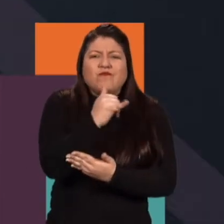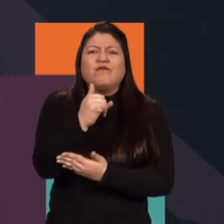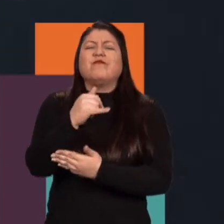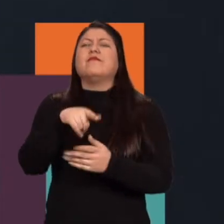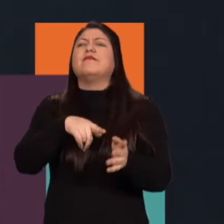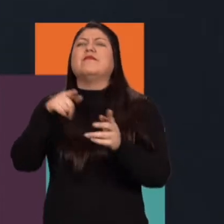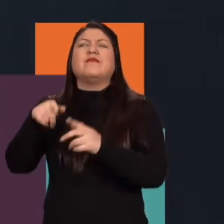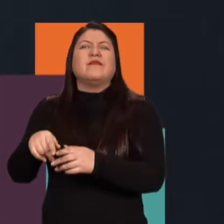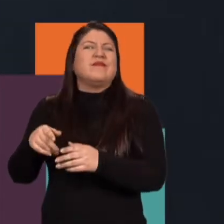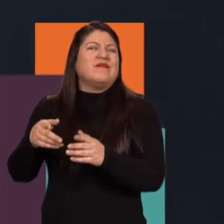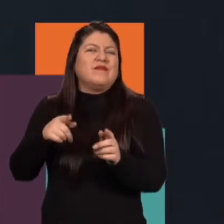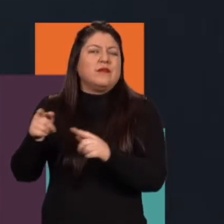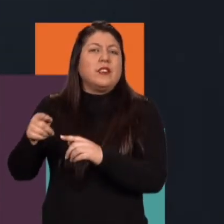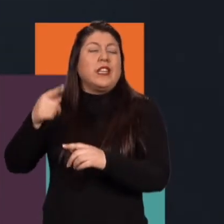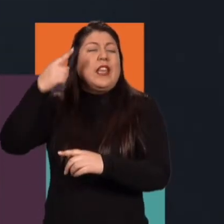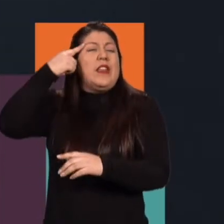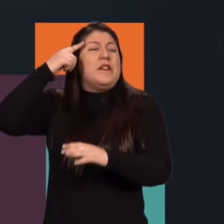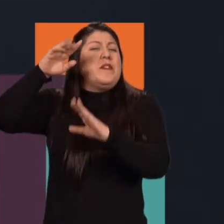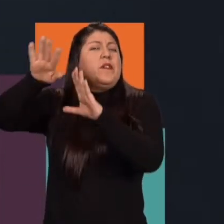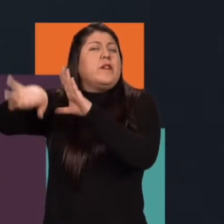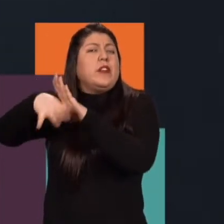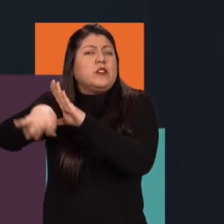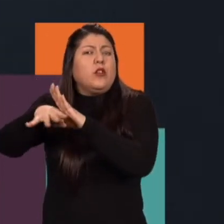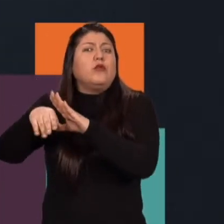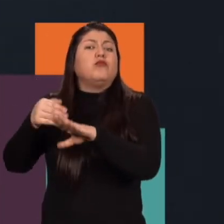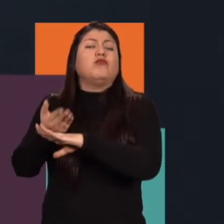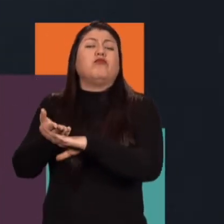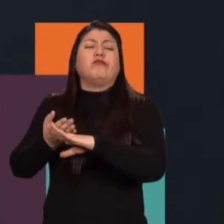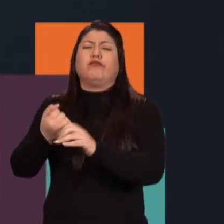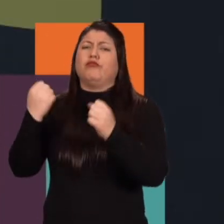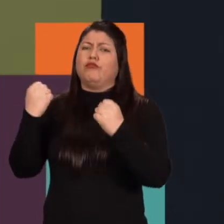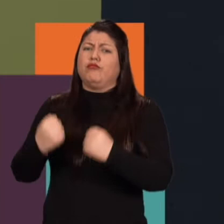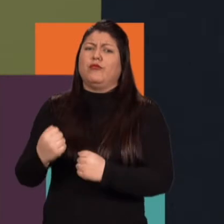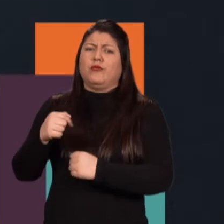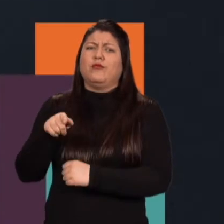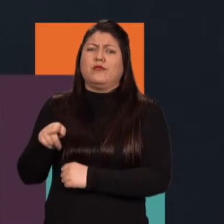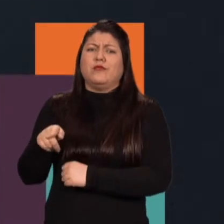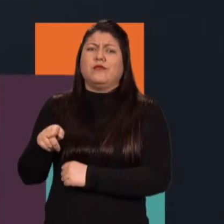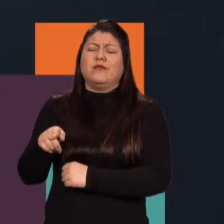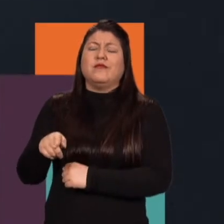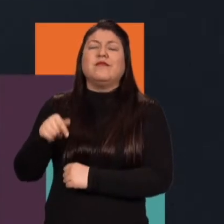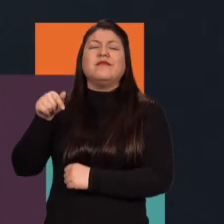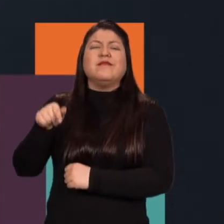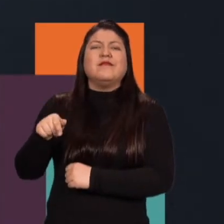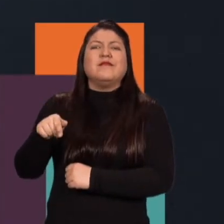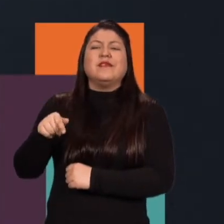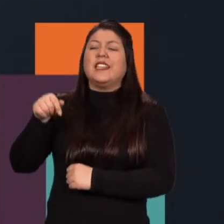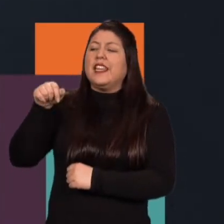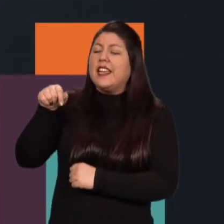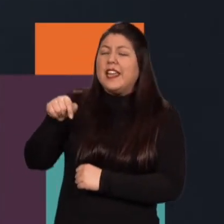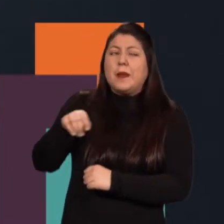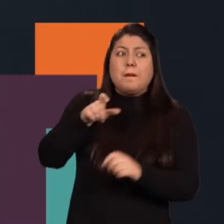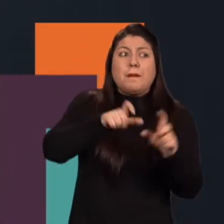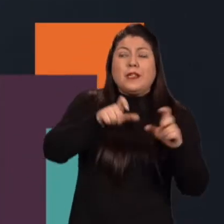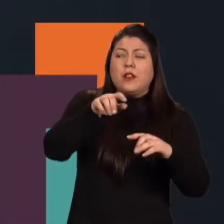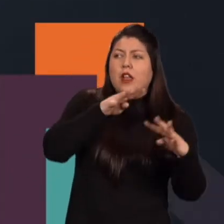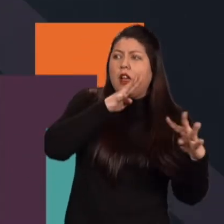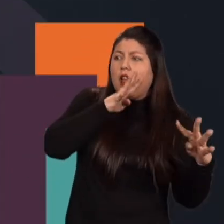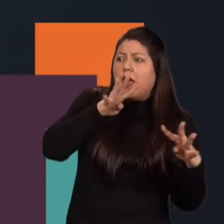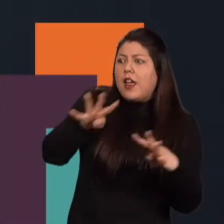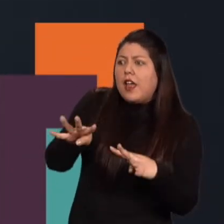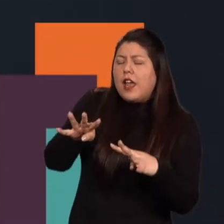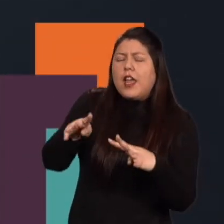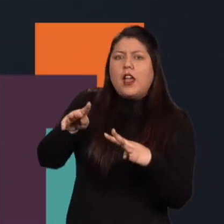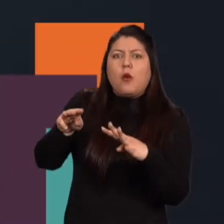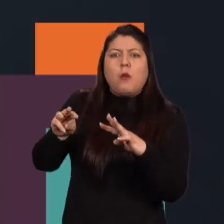regionales vienen haciendo. La ficción tiene un grado de exigencia, ¿cierto? Que digamos es meter al espectador en un